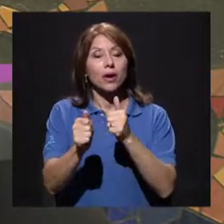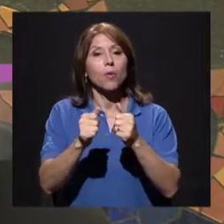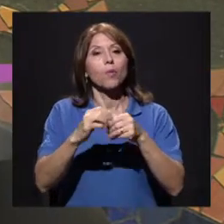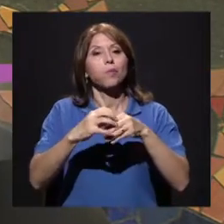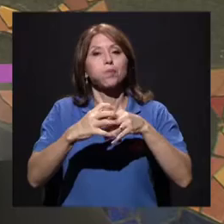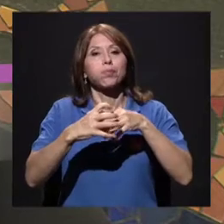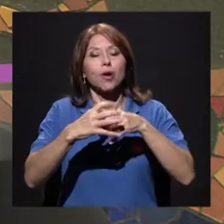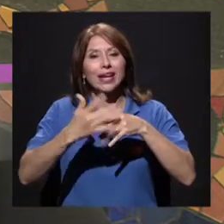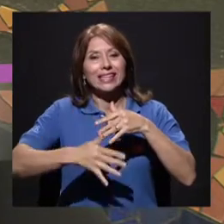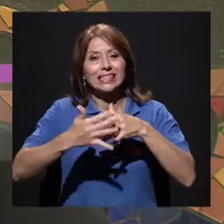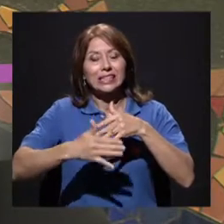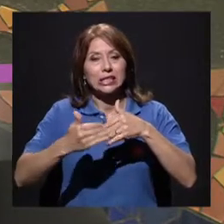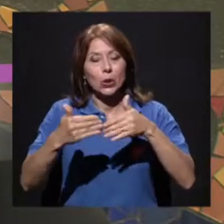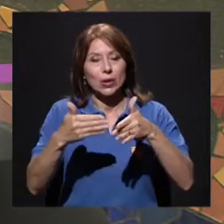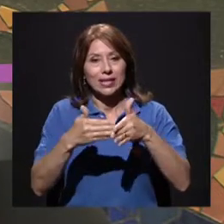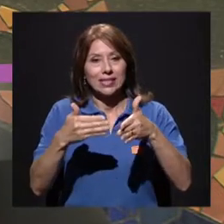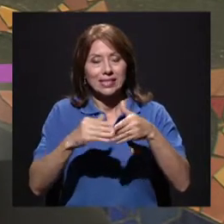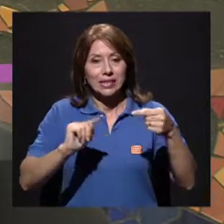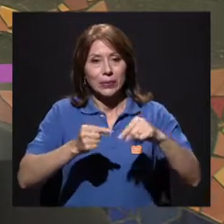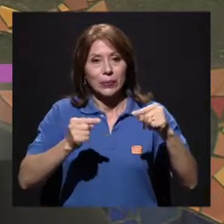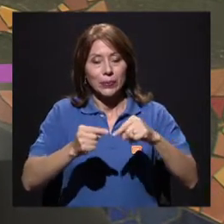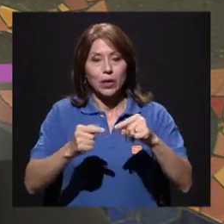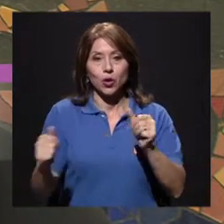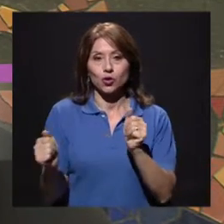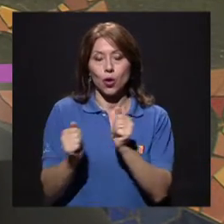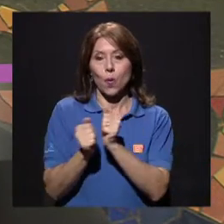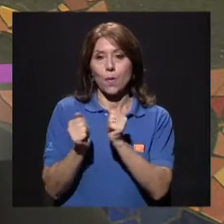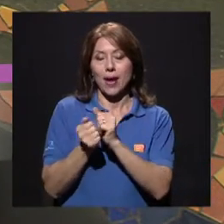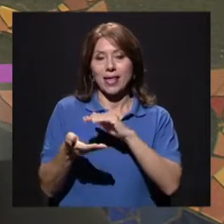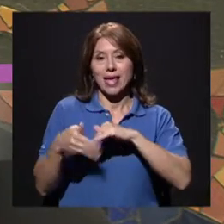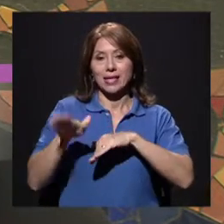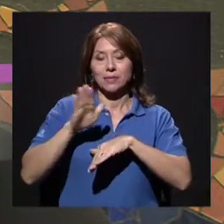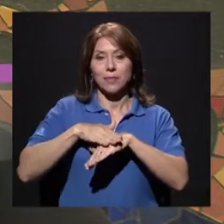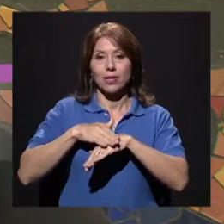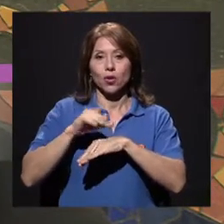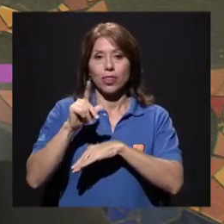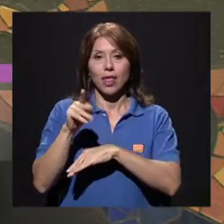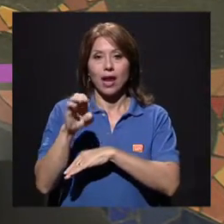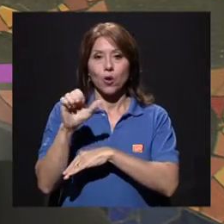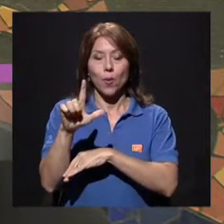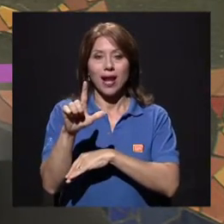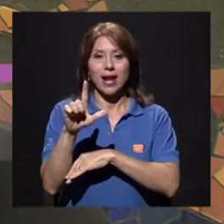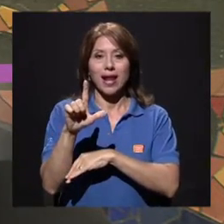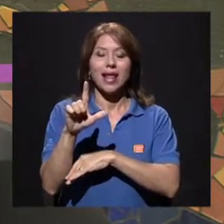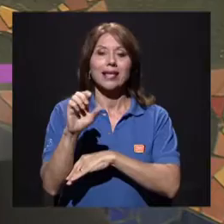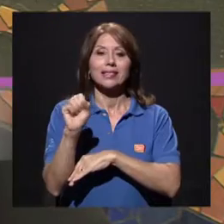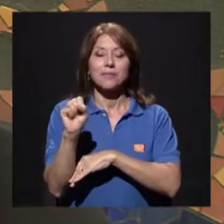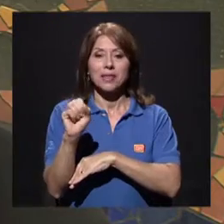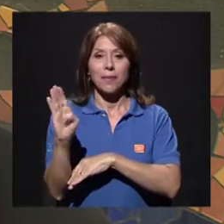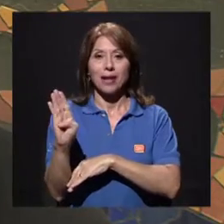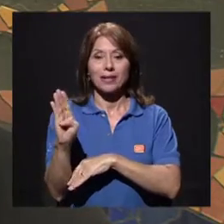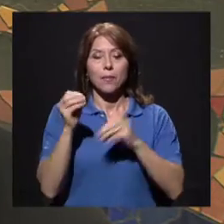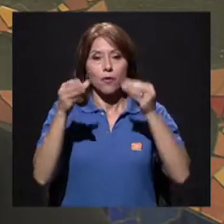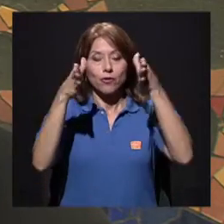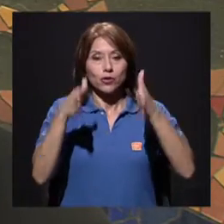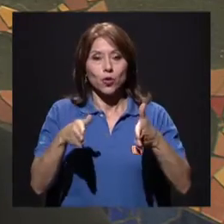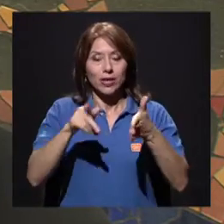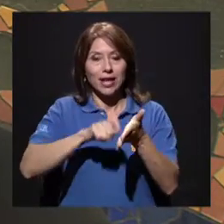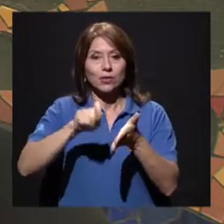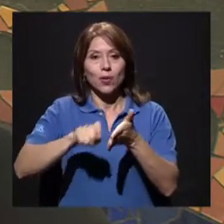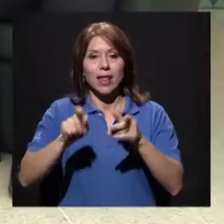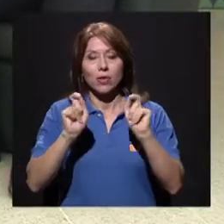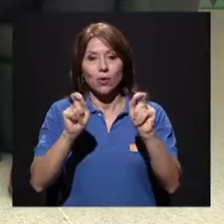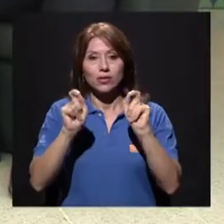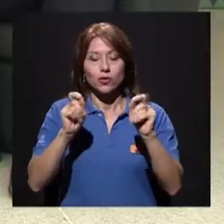comunes. Y nos acompaña para eso el experto Danoval Smith-Barr, profesor de la Escuela de Educación Física de la Universidad de Costa